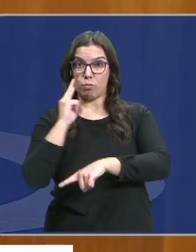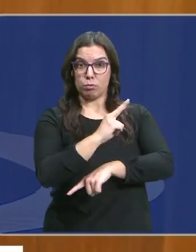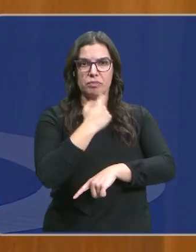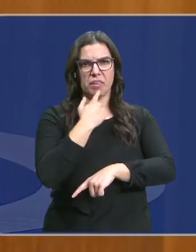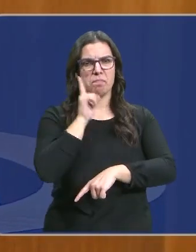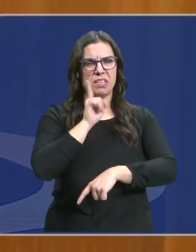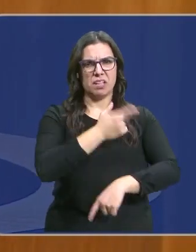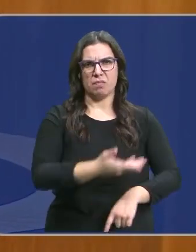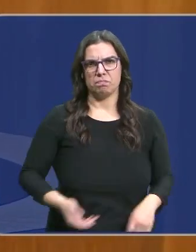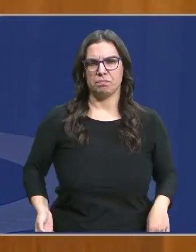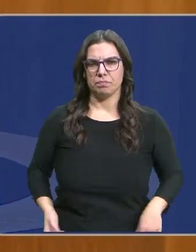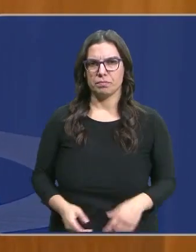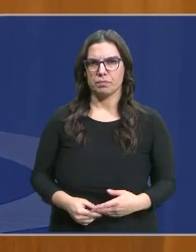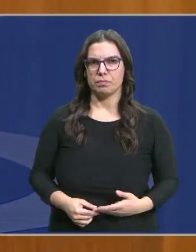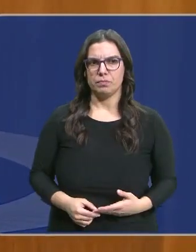acusaciones.